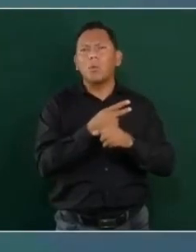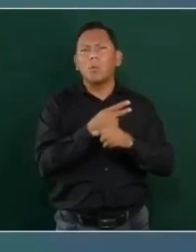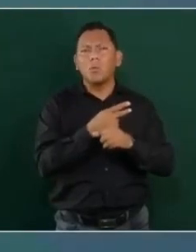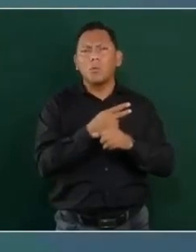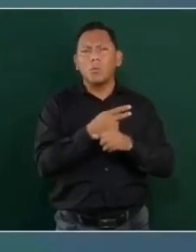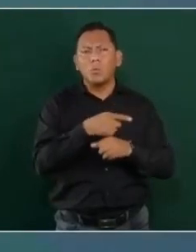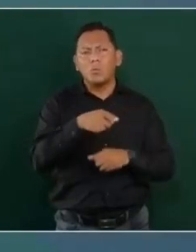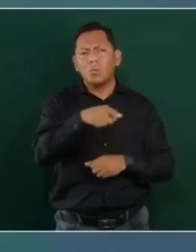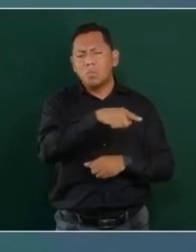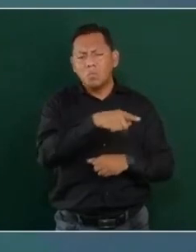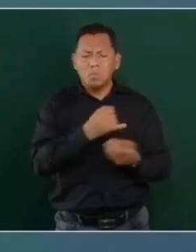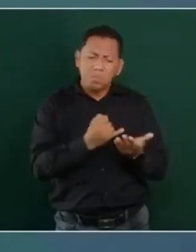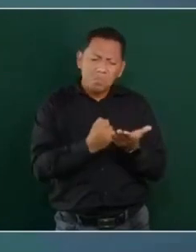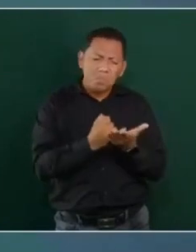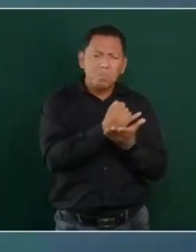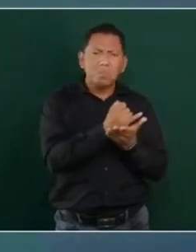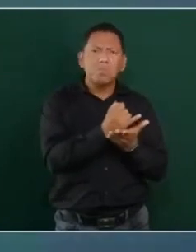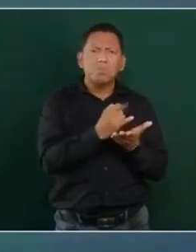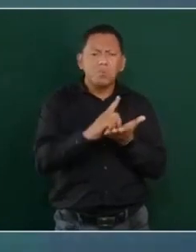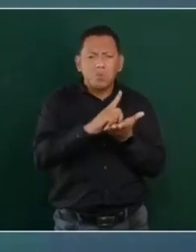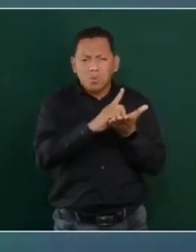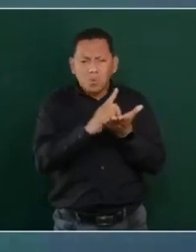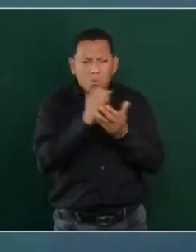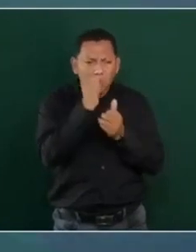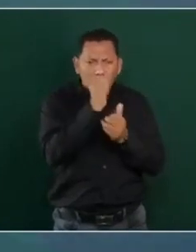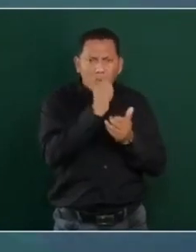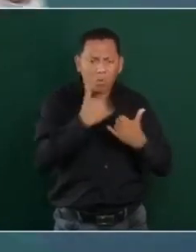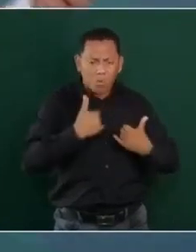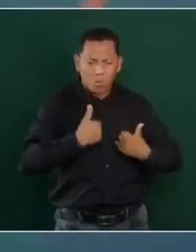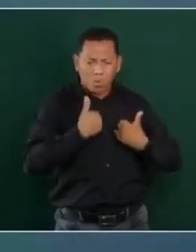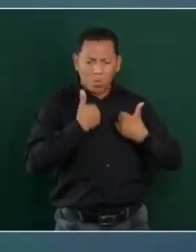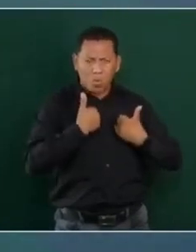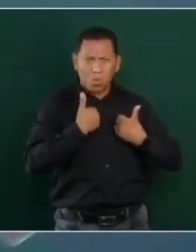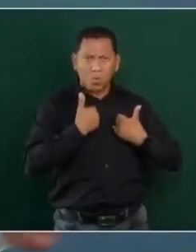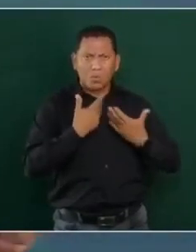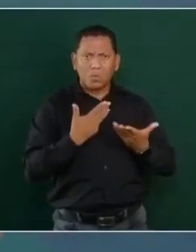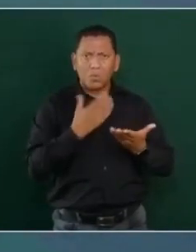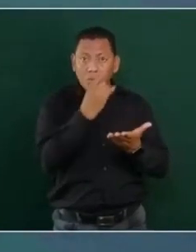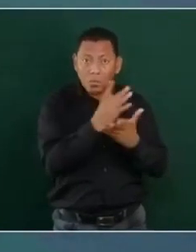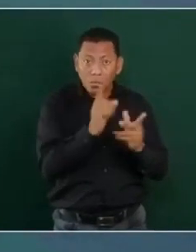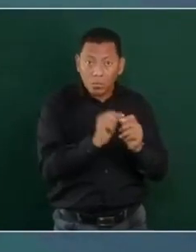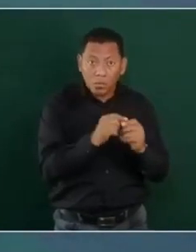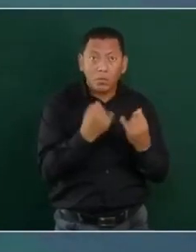droga. Y no sólo los jóvenes, sino los trabajadores.